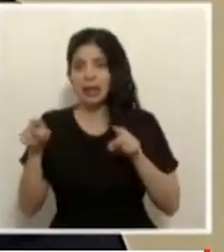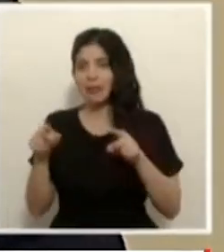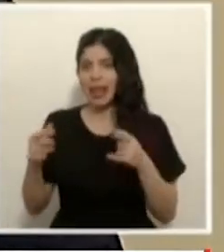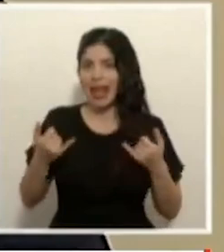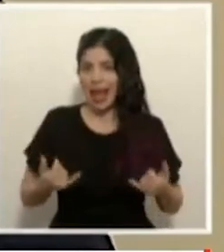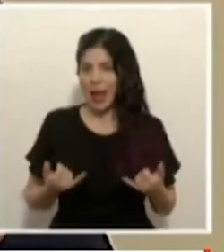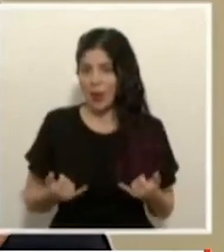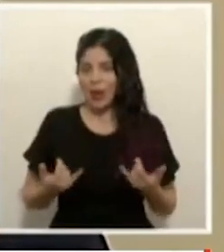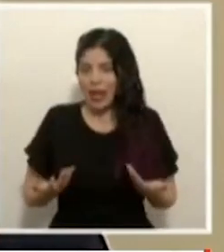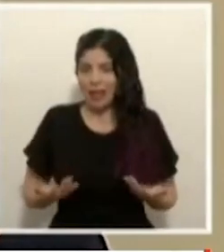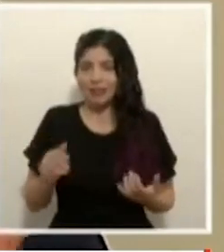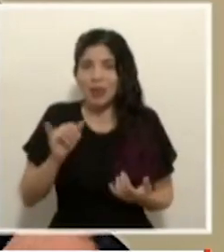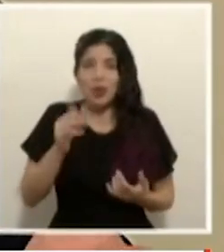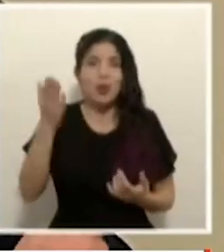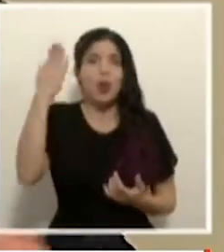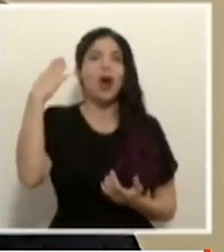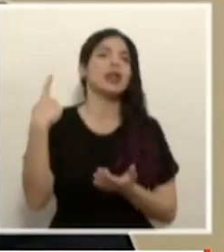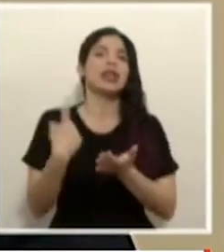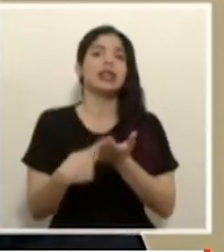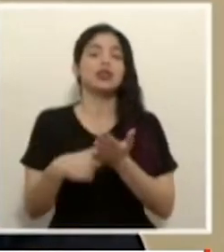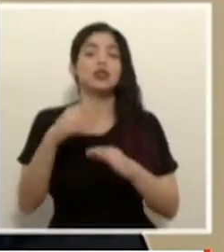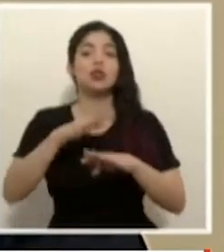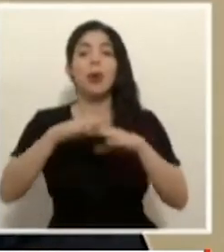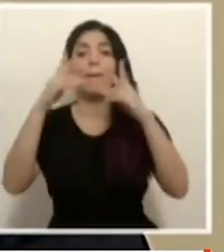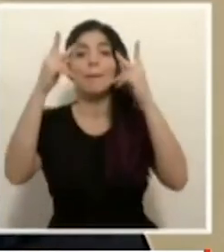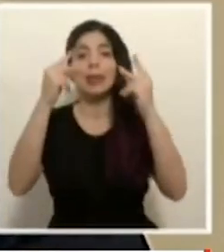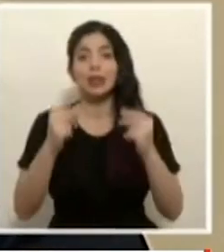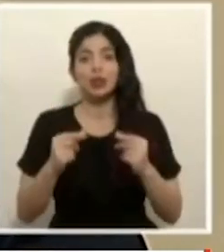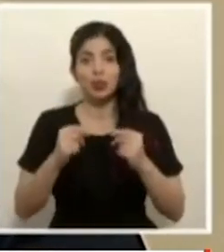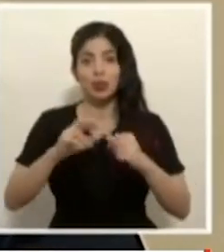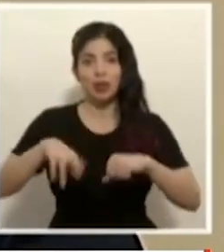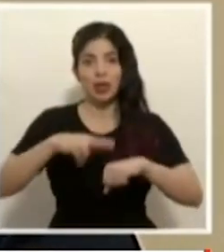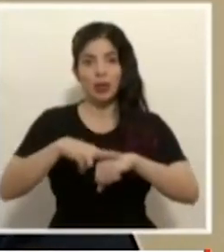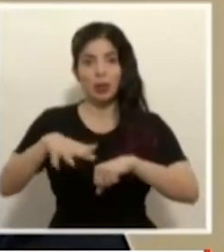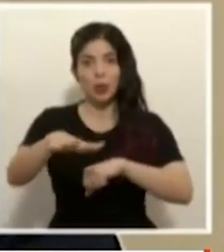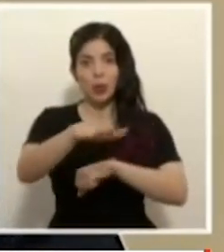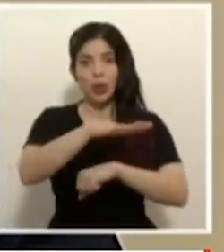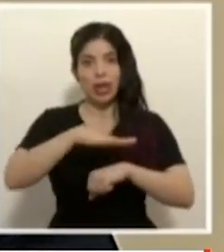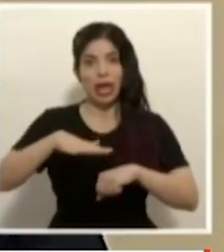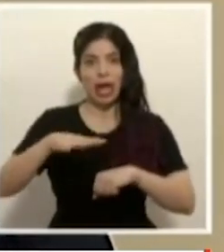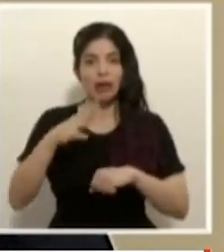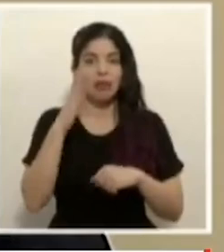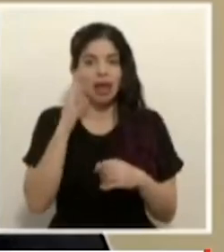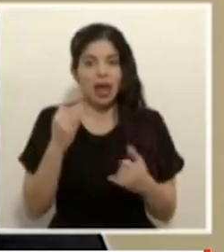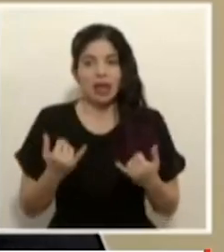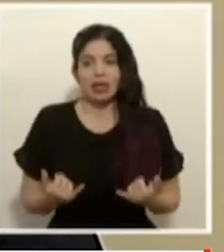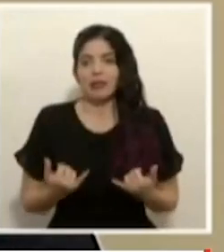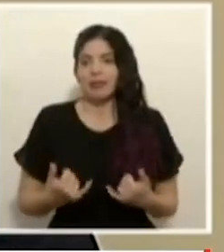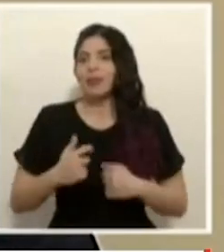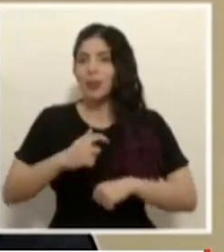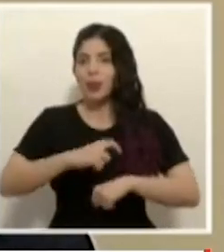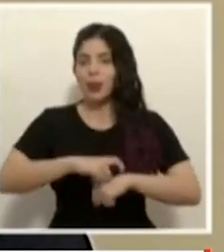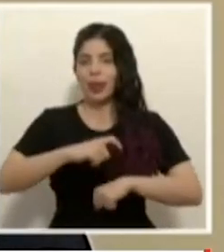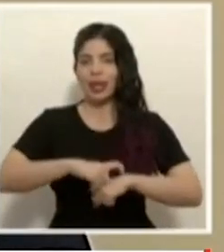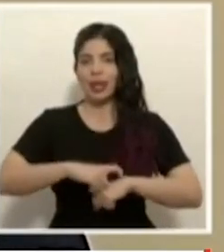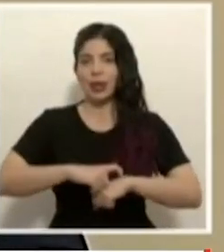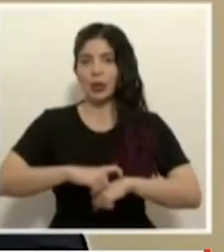como lo hemos visto en la discusión del presupuesto a la república yo creo que ya llegamos a ese punto donde